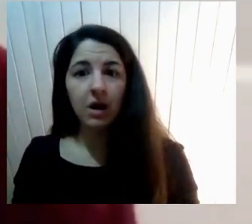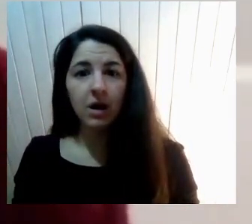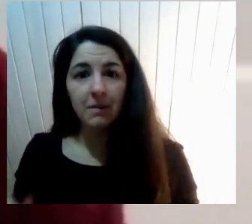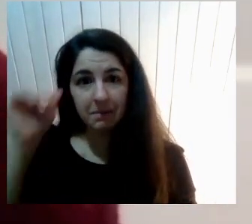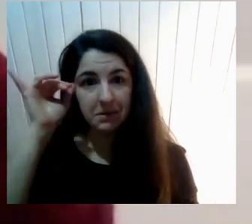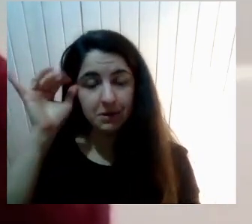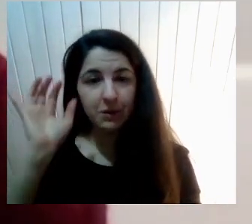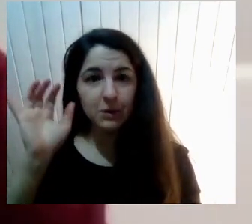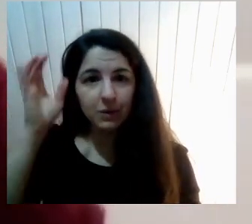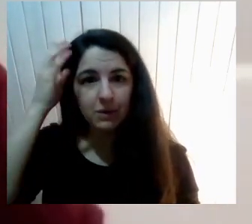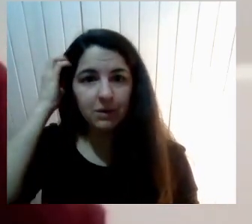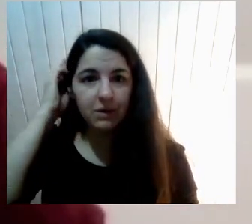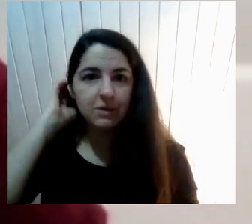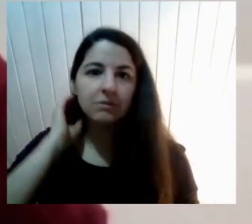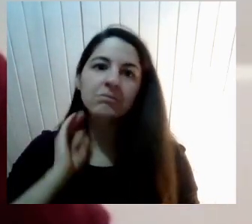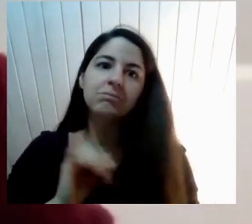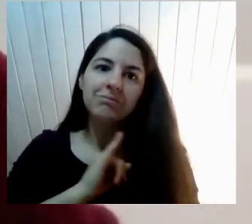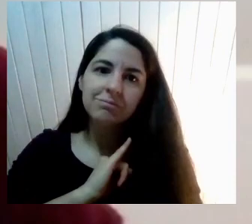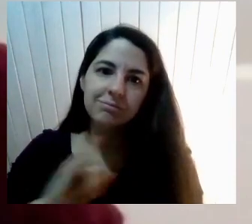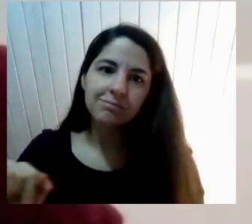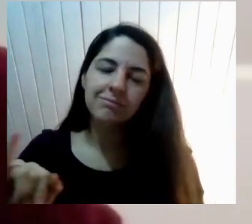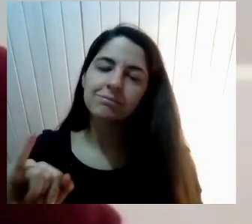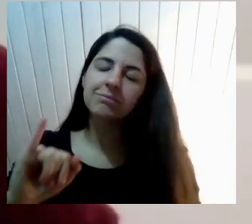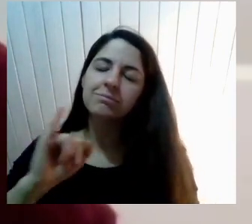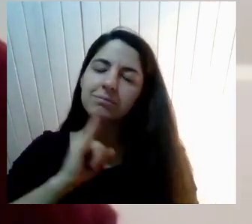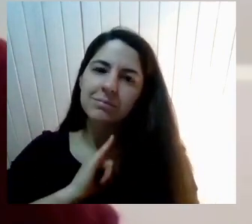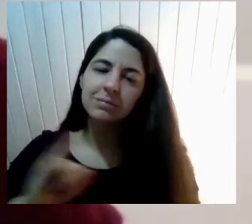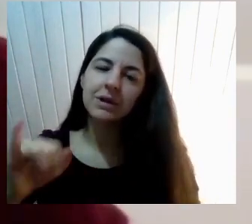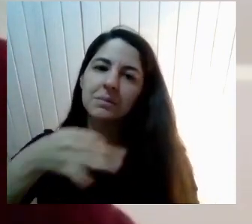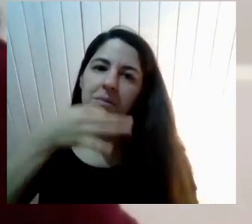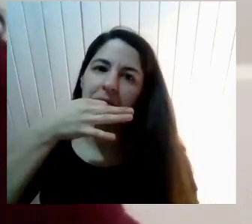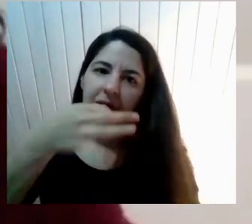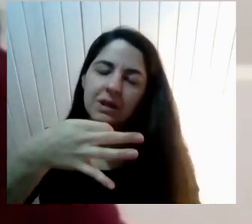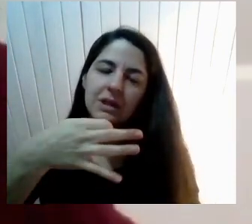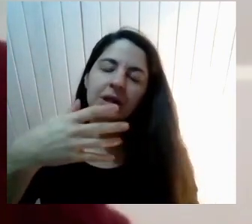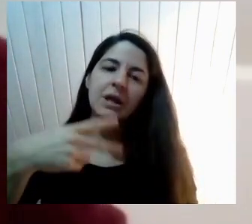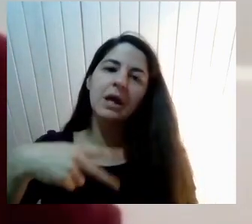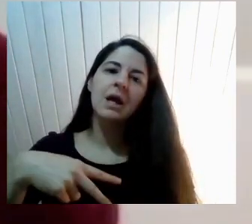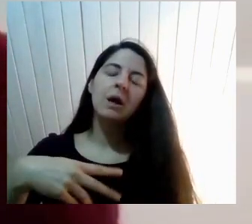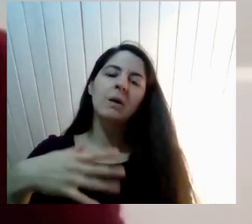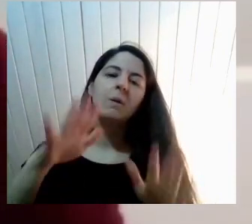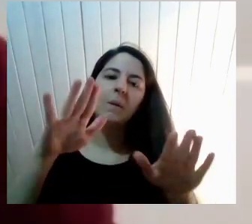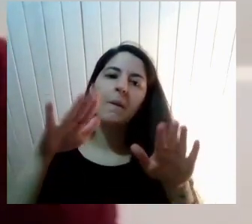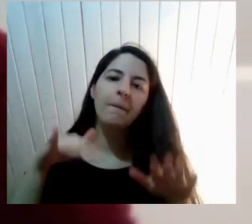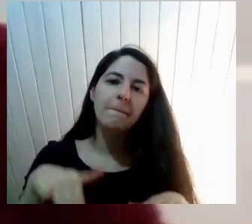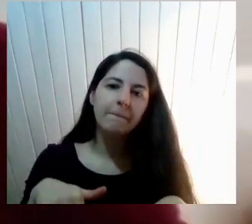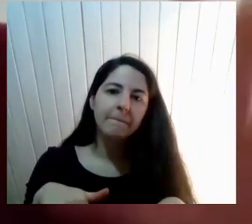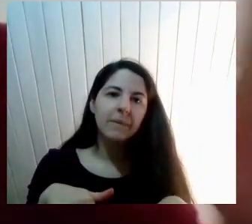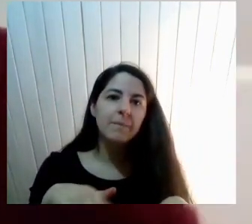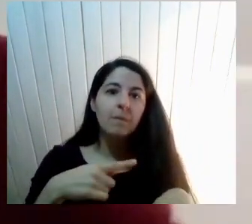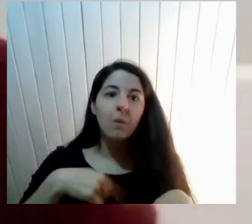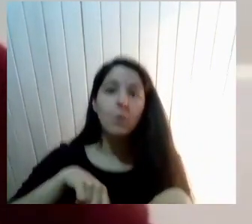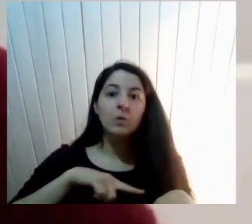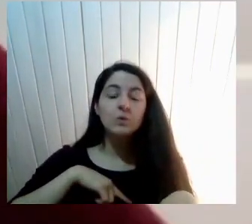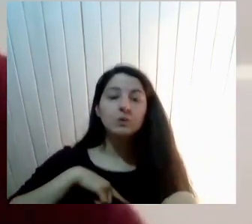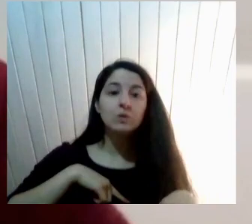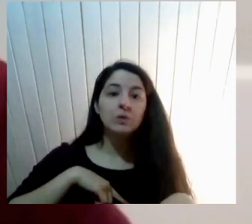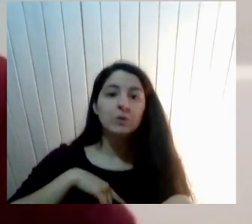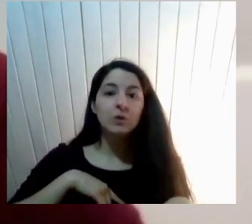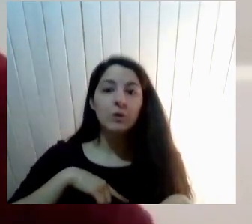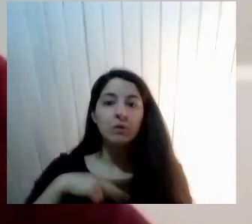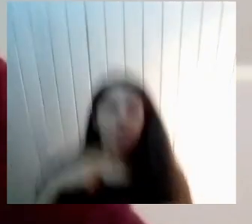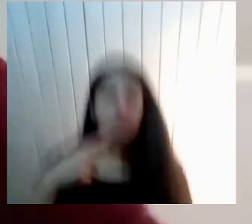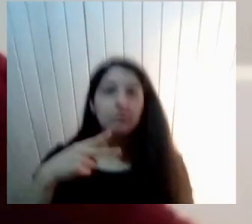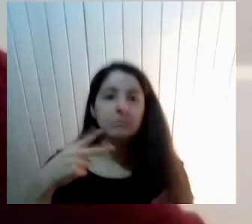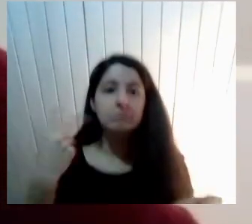Sigue levantando Estos mitos Que hoy día 2020 Tenemos CPIP Que yo Ya reaccioné De